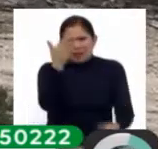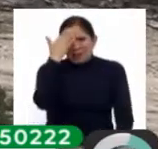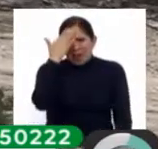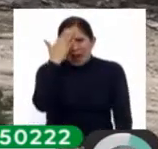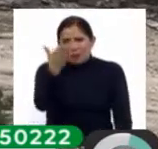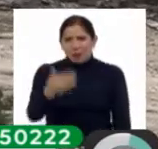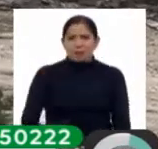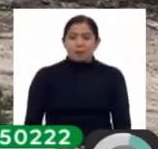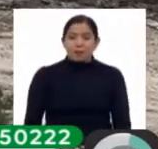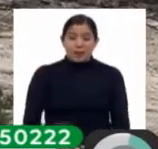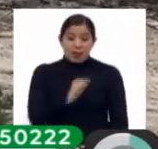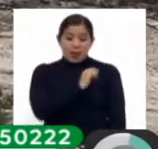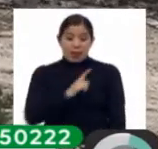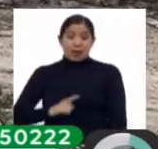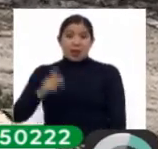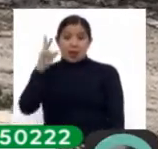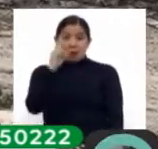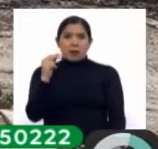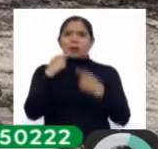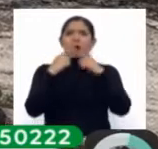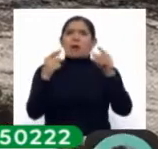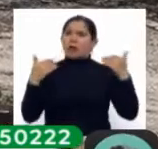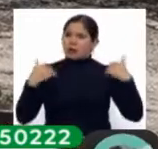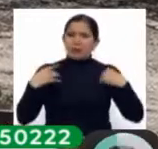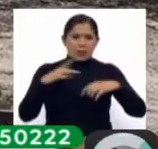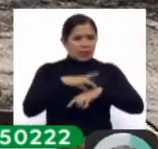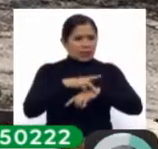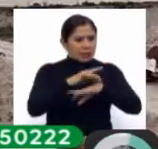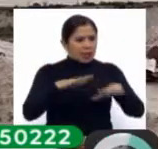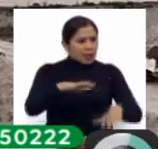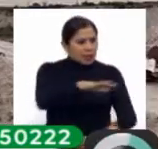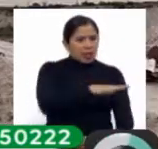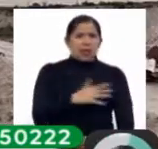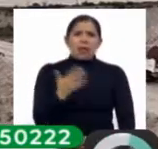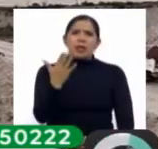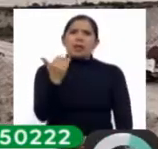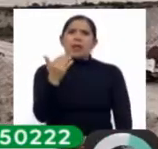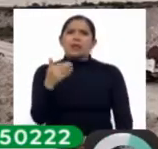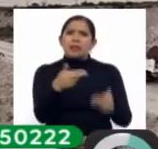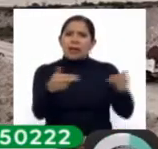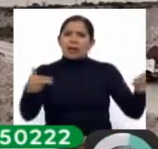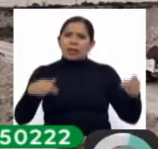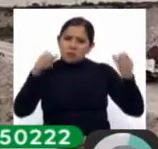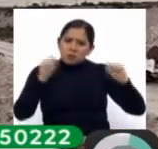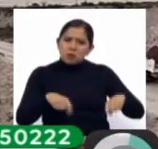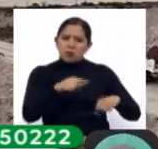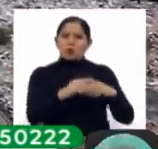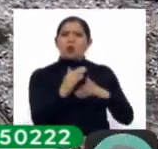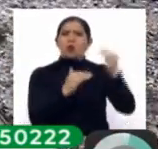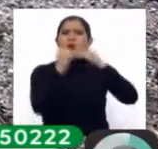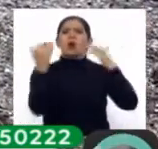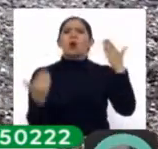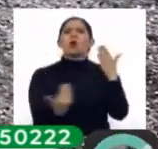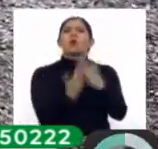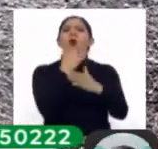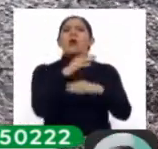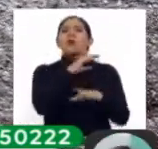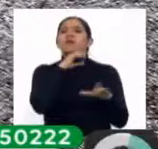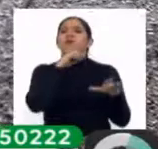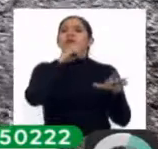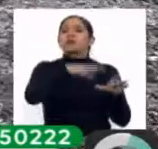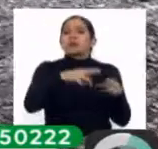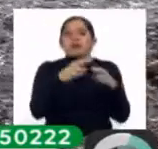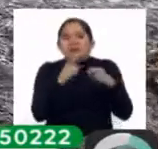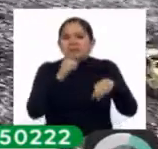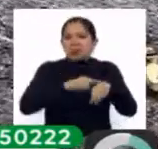de La Paz habría anunciado que consiguió una superficie de 15 hectáreas para la construcción de un nuevo relleno sanitario transitorio, donde